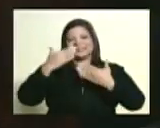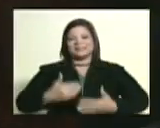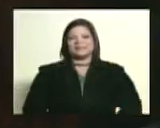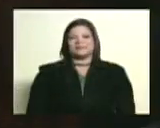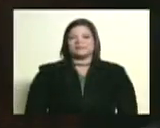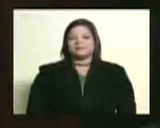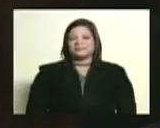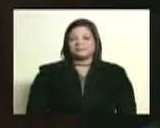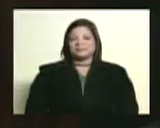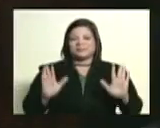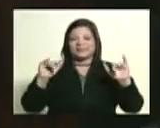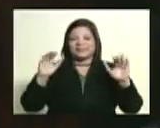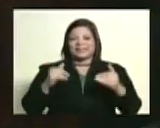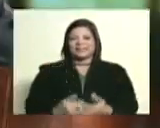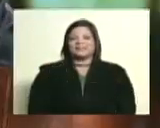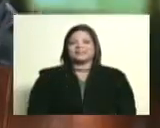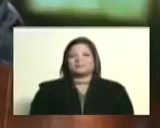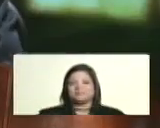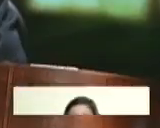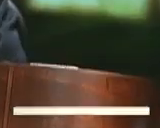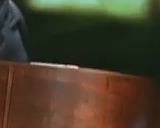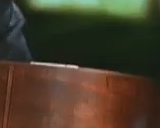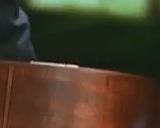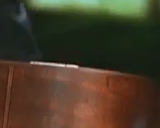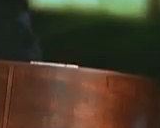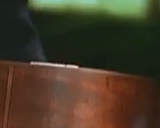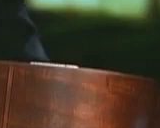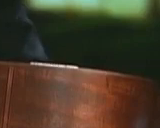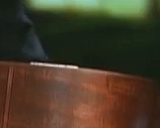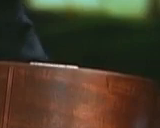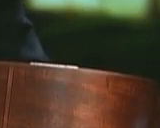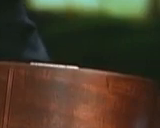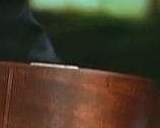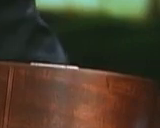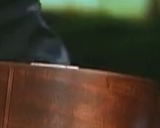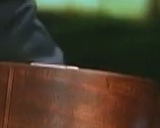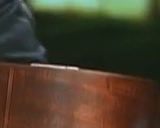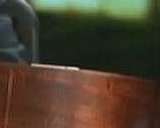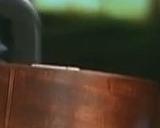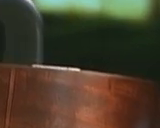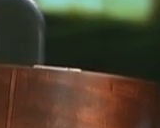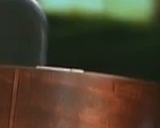a ti Ernesto éxito gracias Juan vamos a la pausa y venimos enseguida gracias